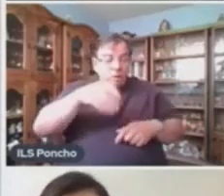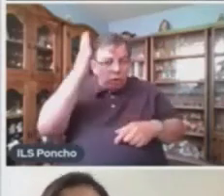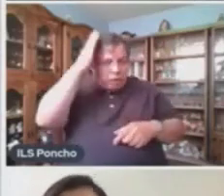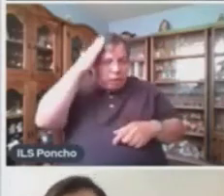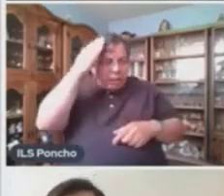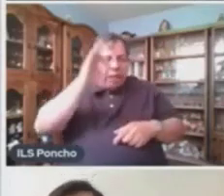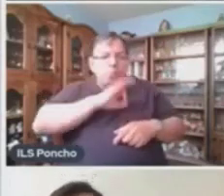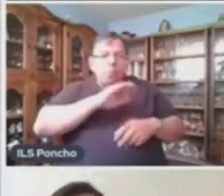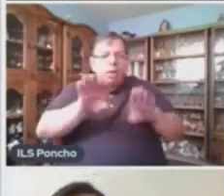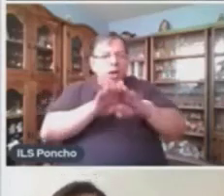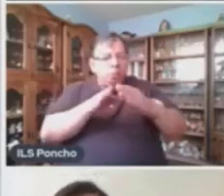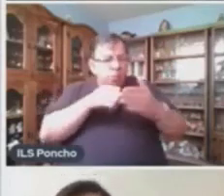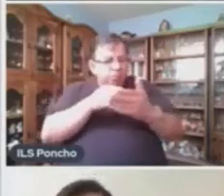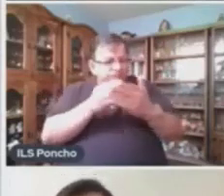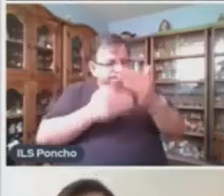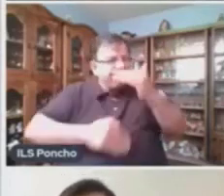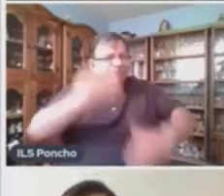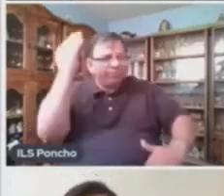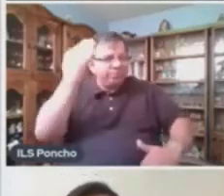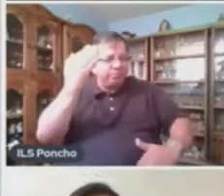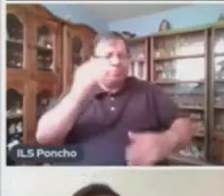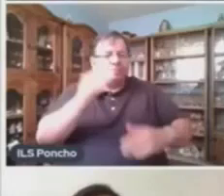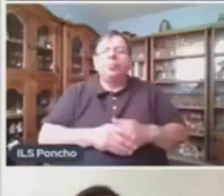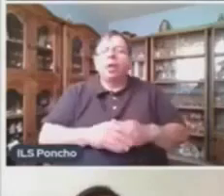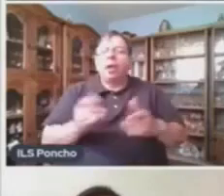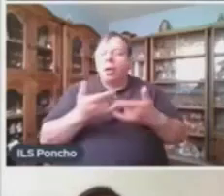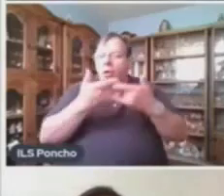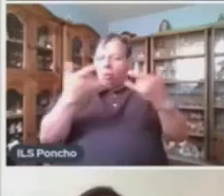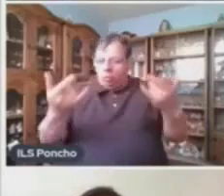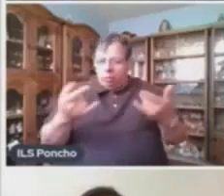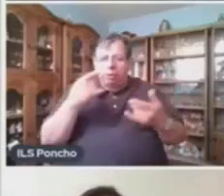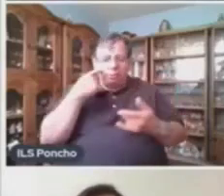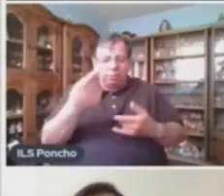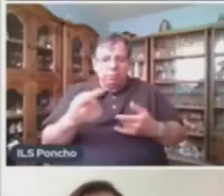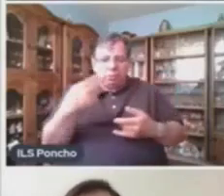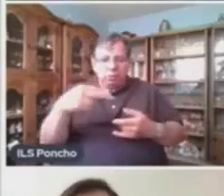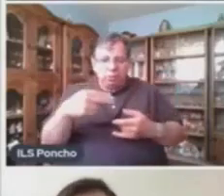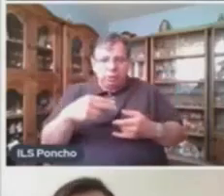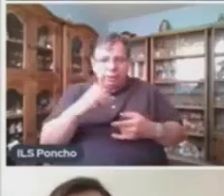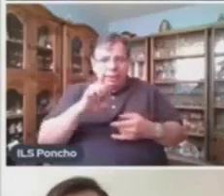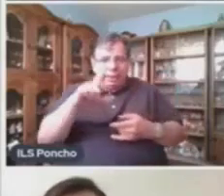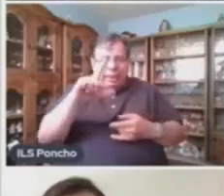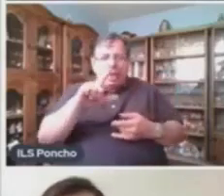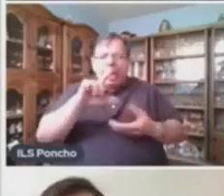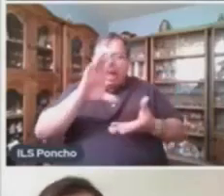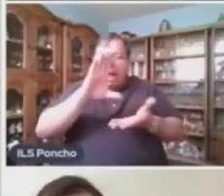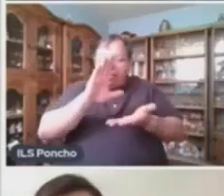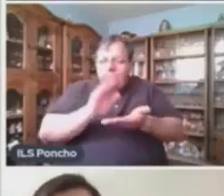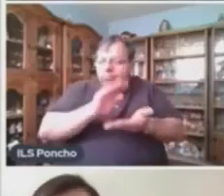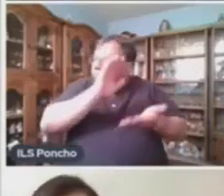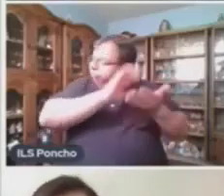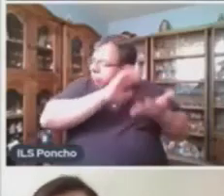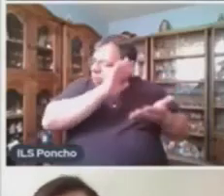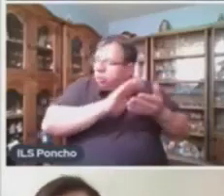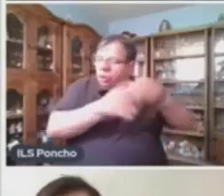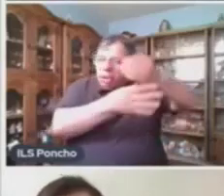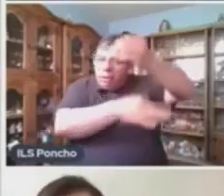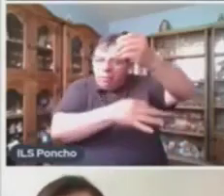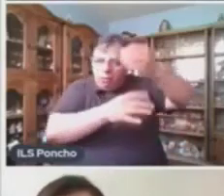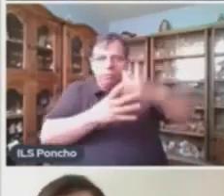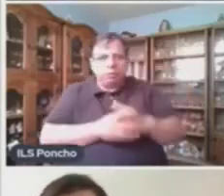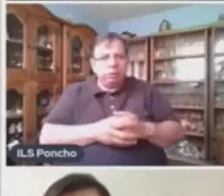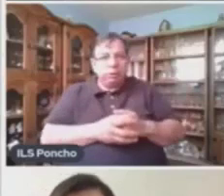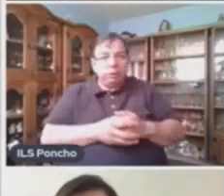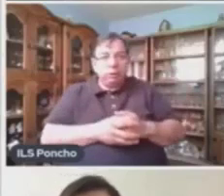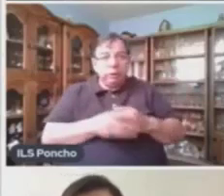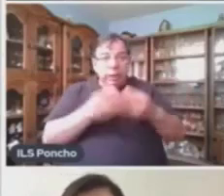El cuento Que veremos Se llama El almohadón De plumas Forma parte De